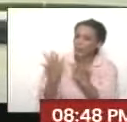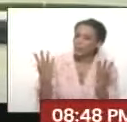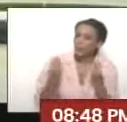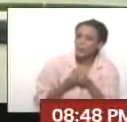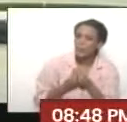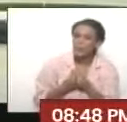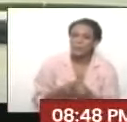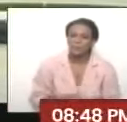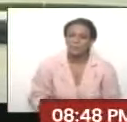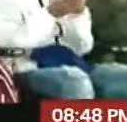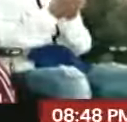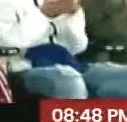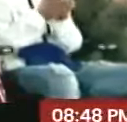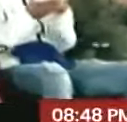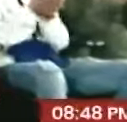aquí.